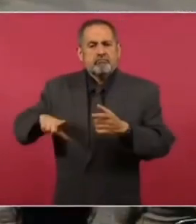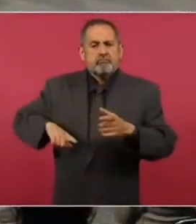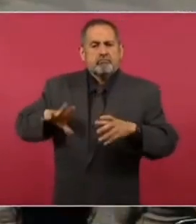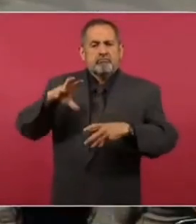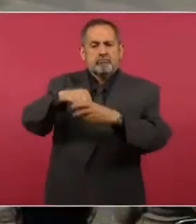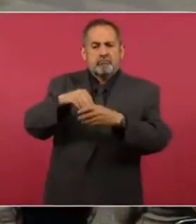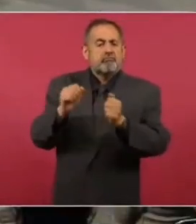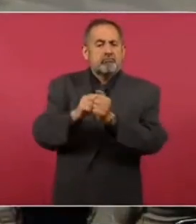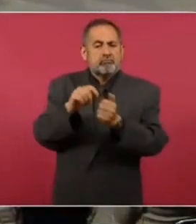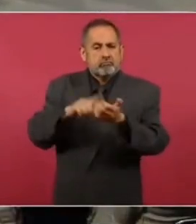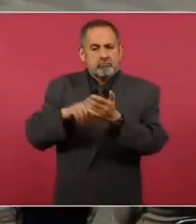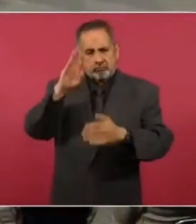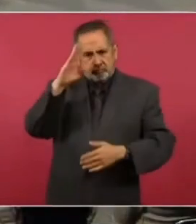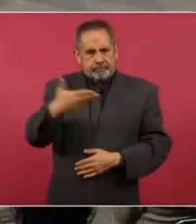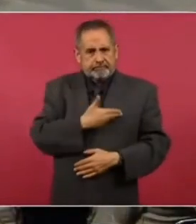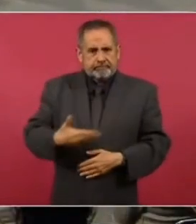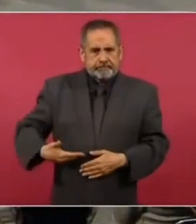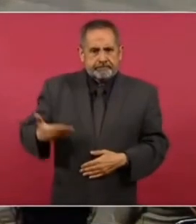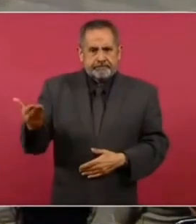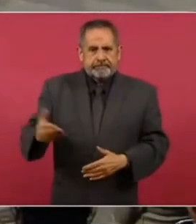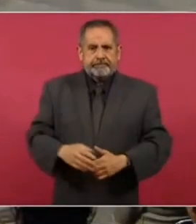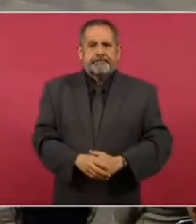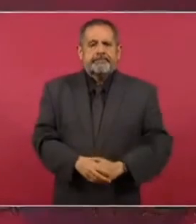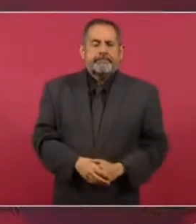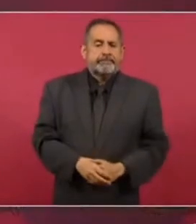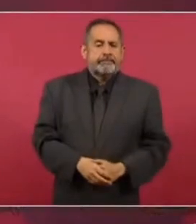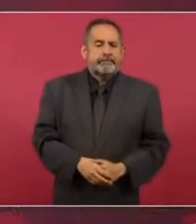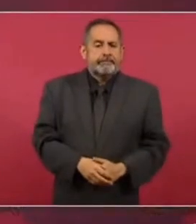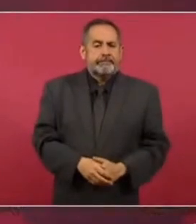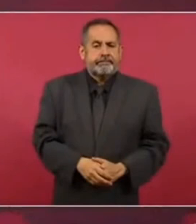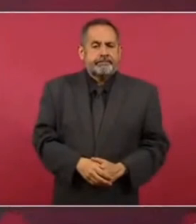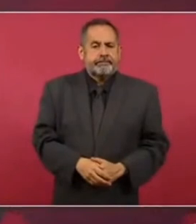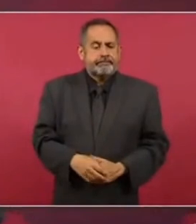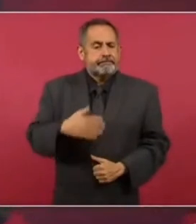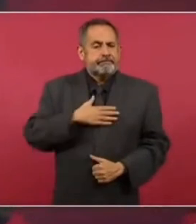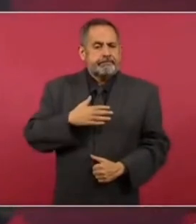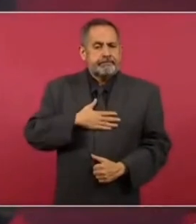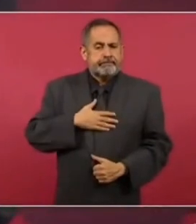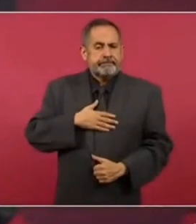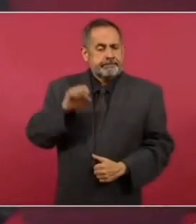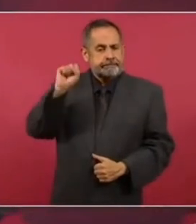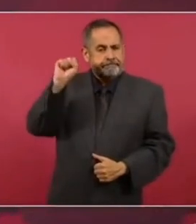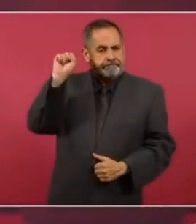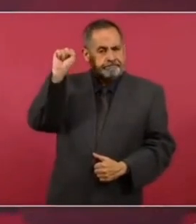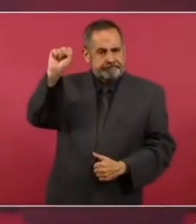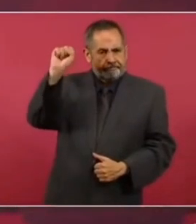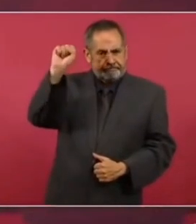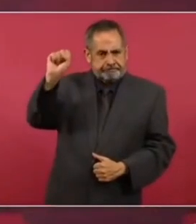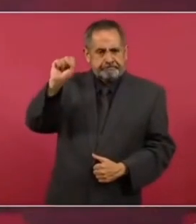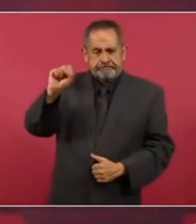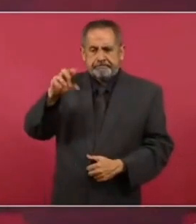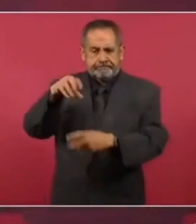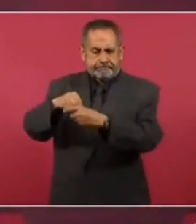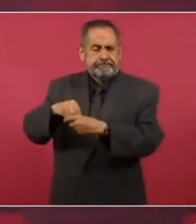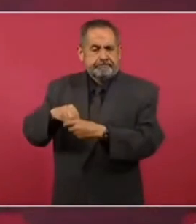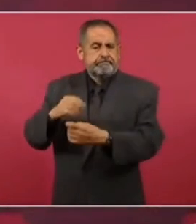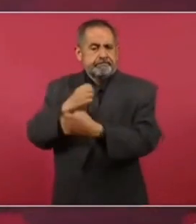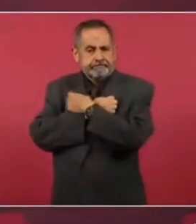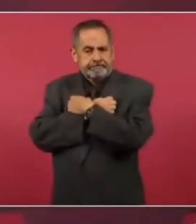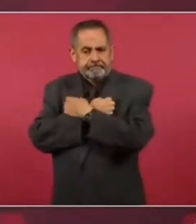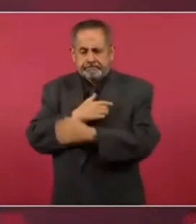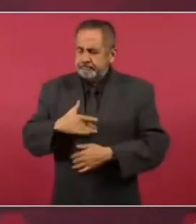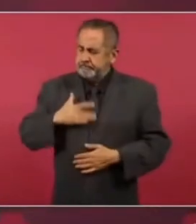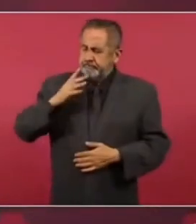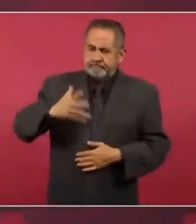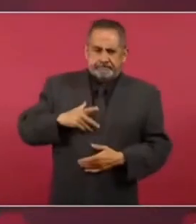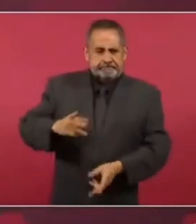del señor presidente. Para el Sindicato Nacional de Trabajadores de la Educación es honroso iniciar